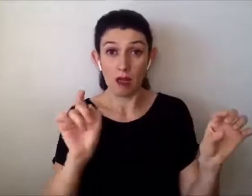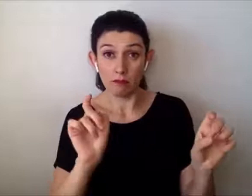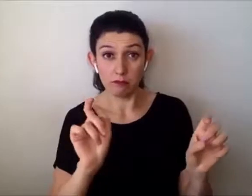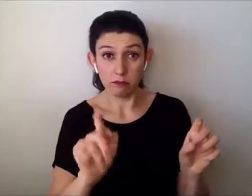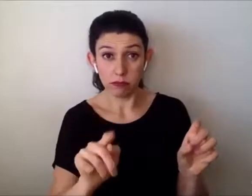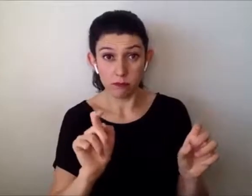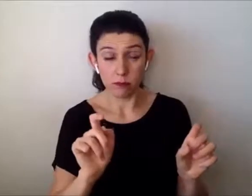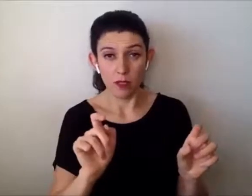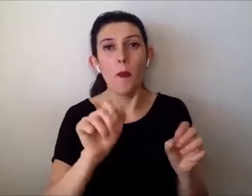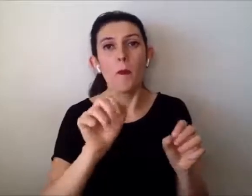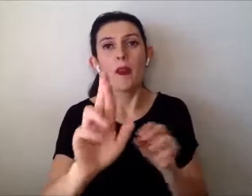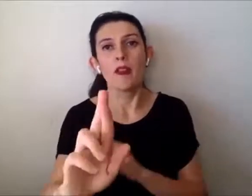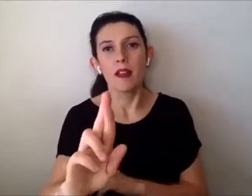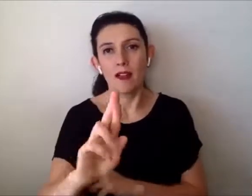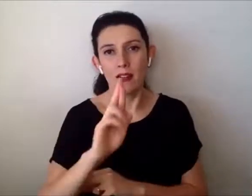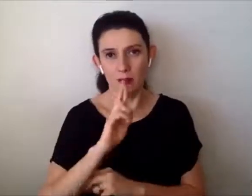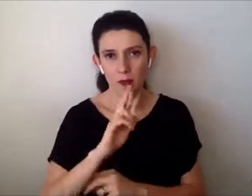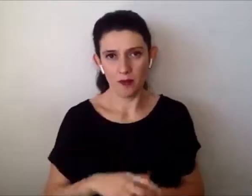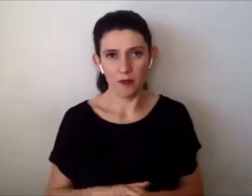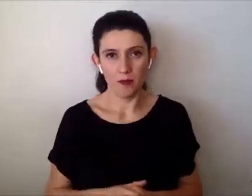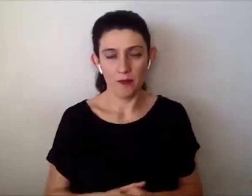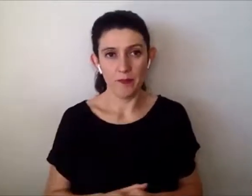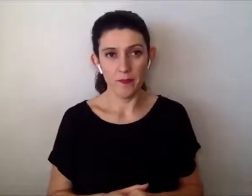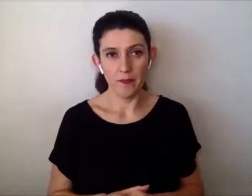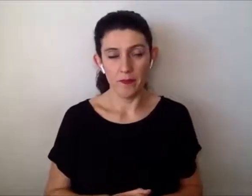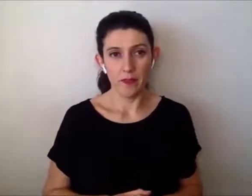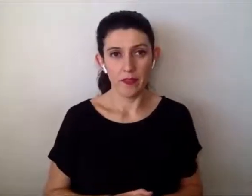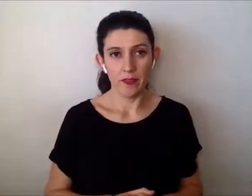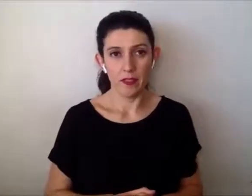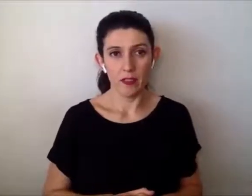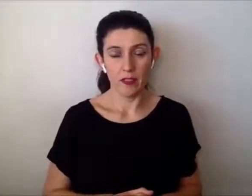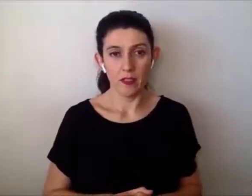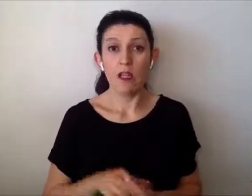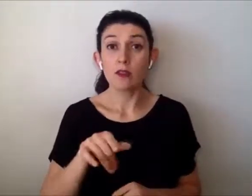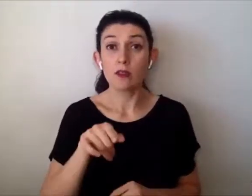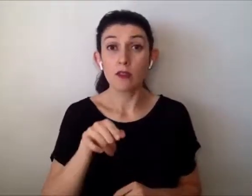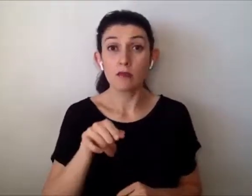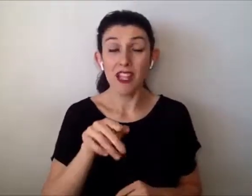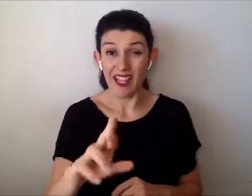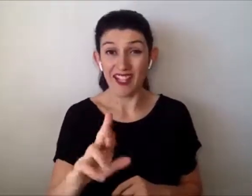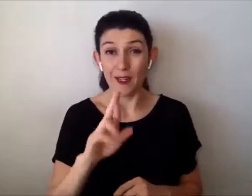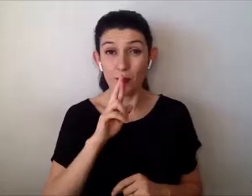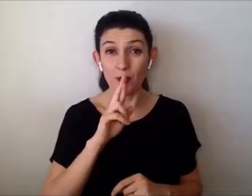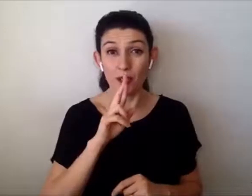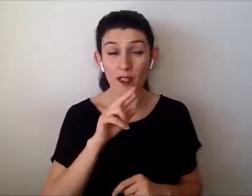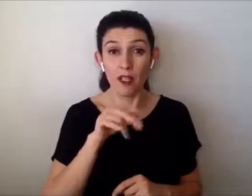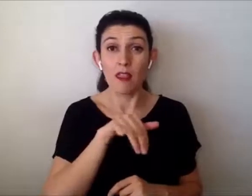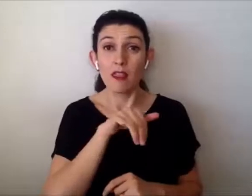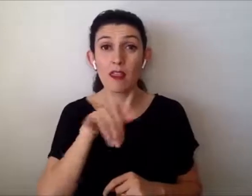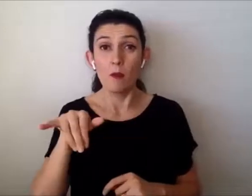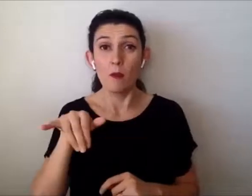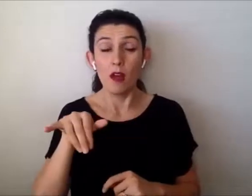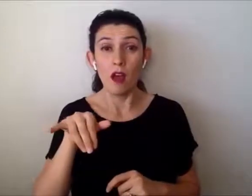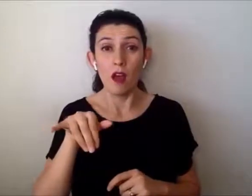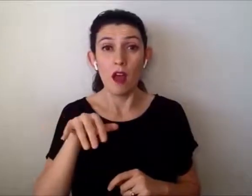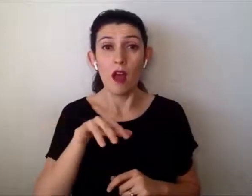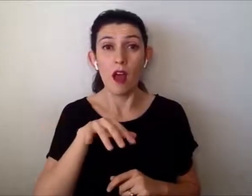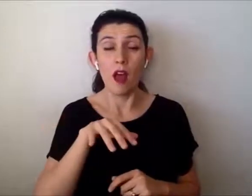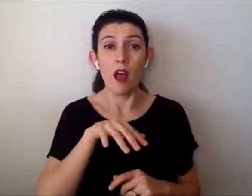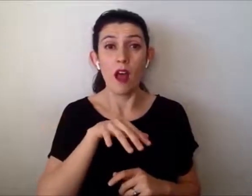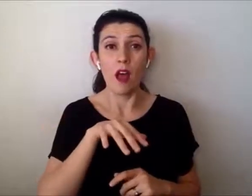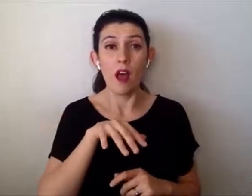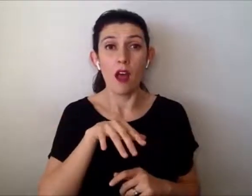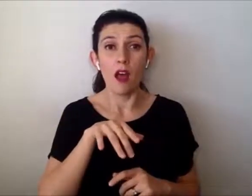para que nos puedan enviar sus comentarios. Se van a utilizar esas respuestas para una actividad ahora a mitad del